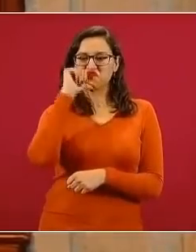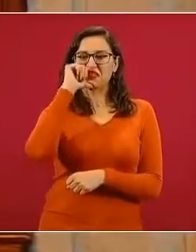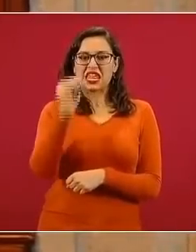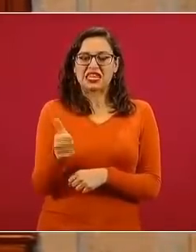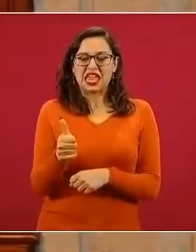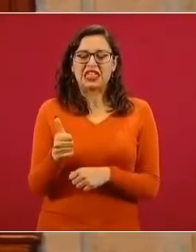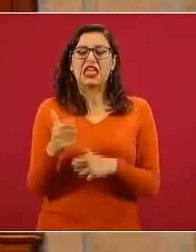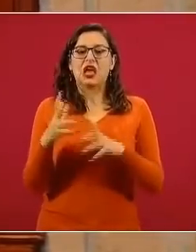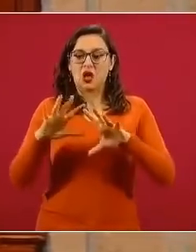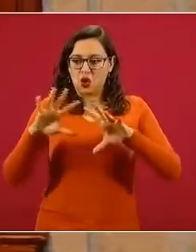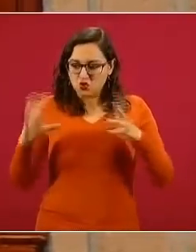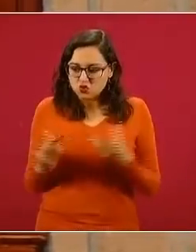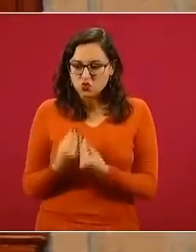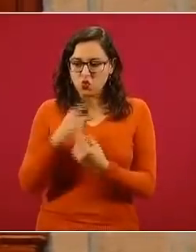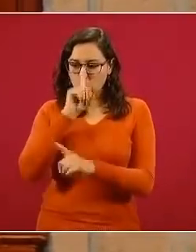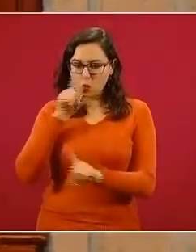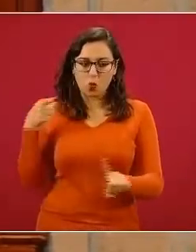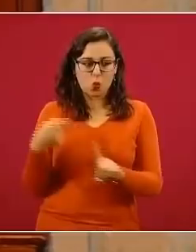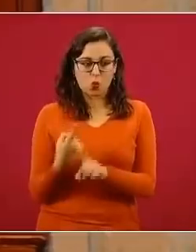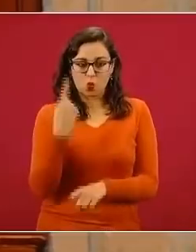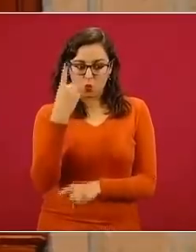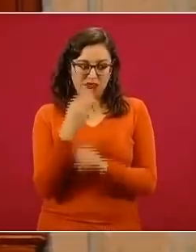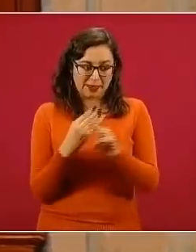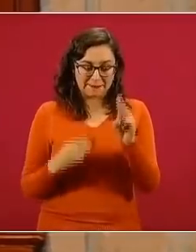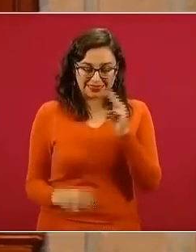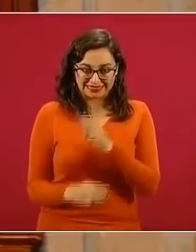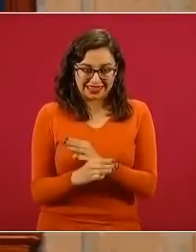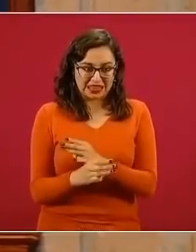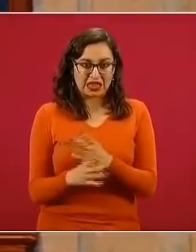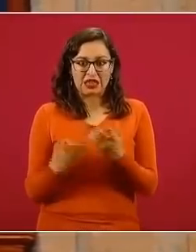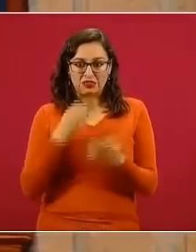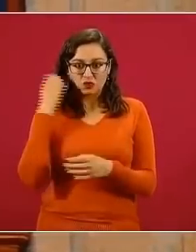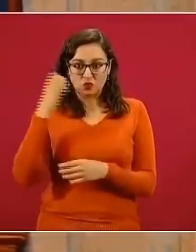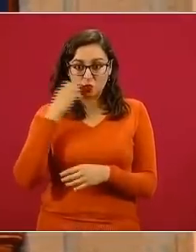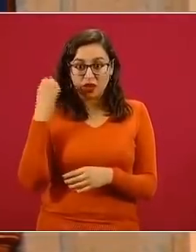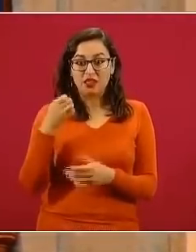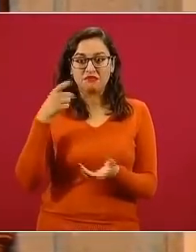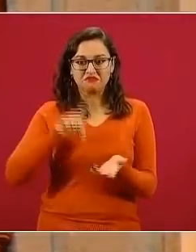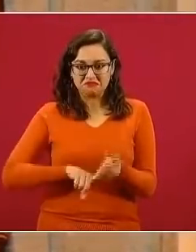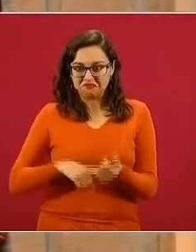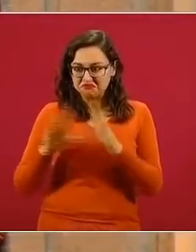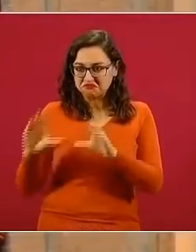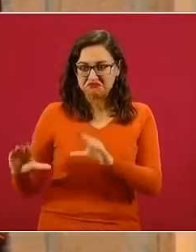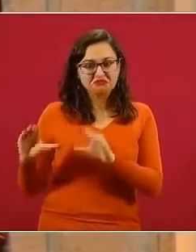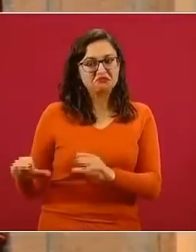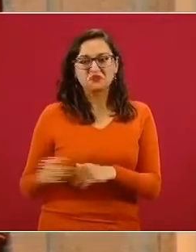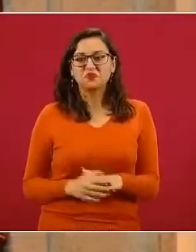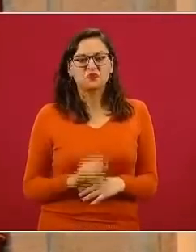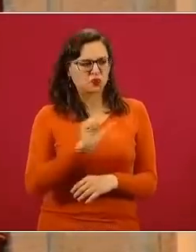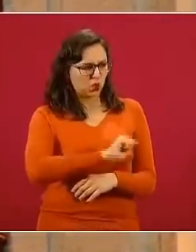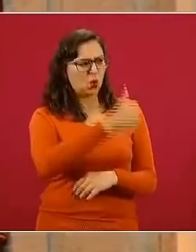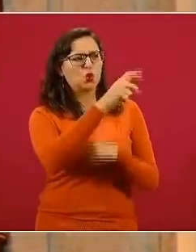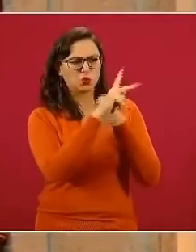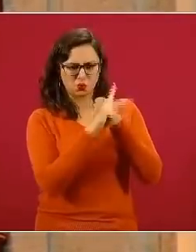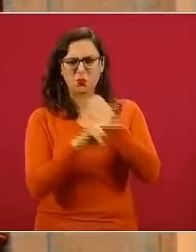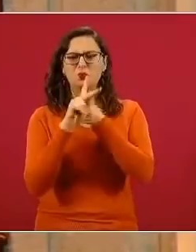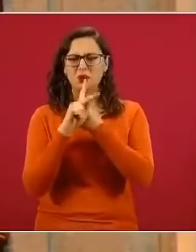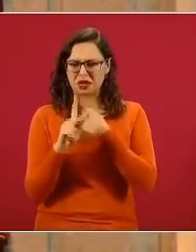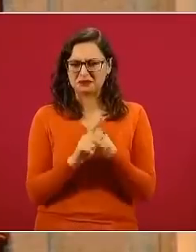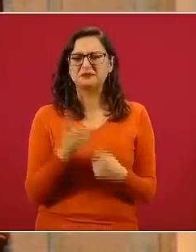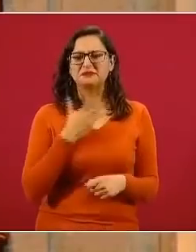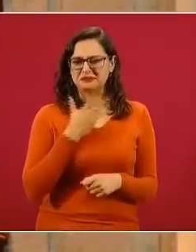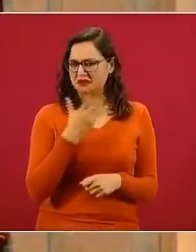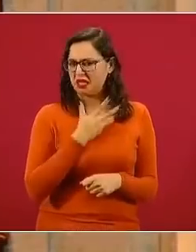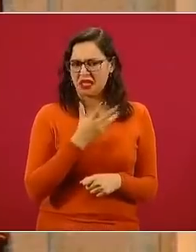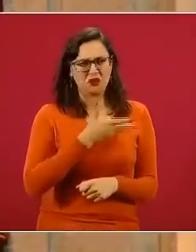unificada en una materia en la escuela mexicana. En muchos otros países sí existe una materia